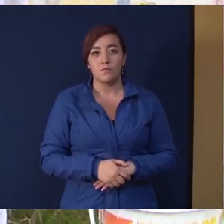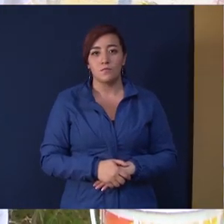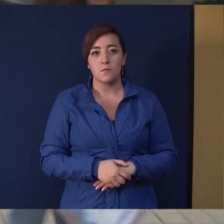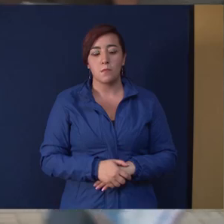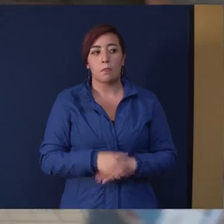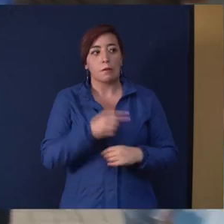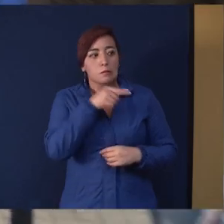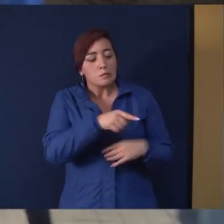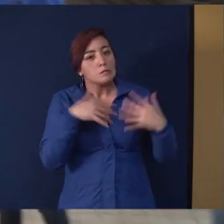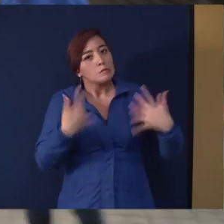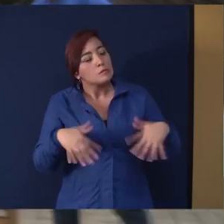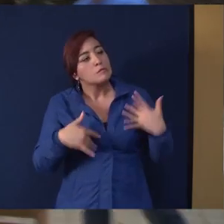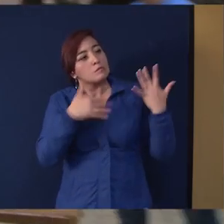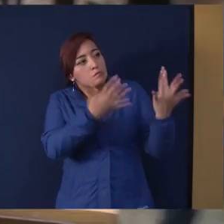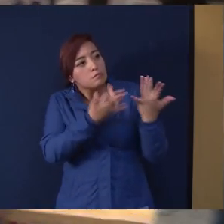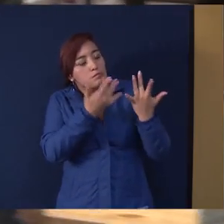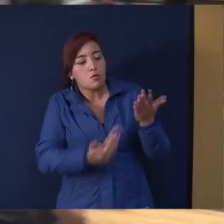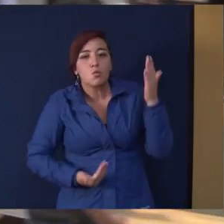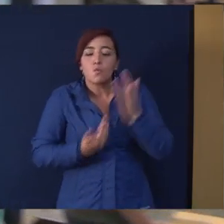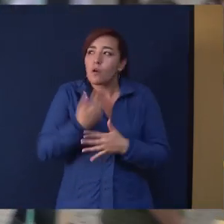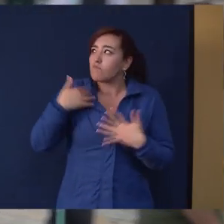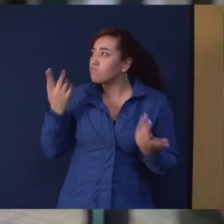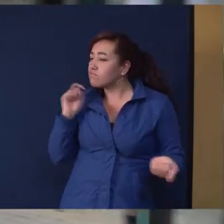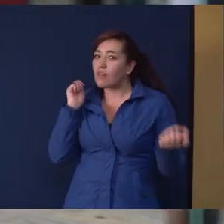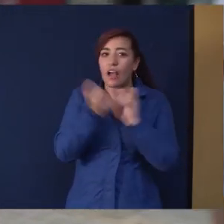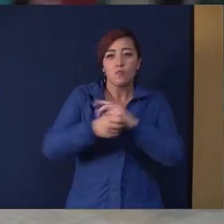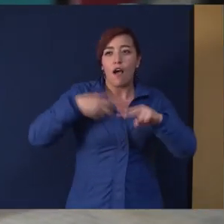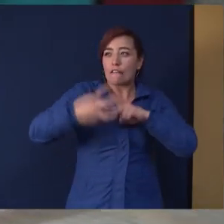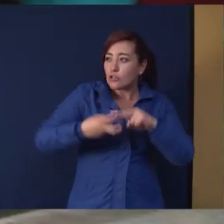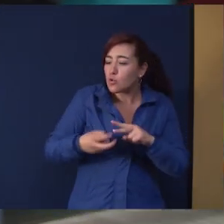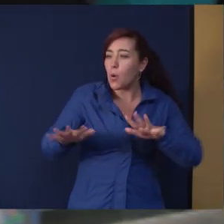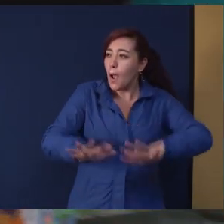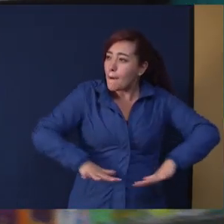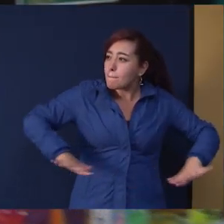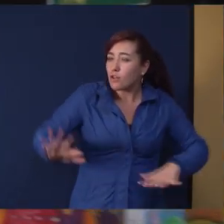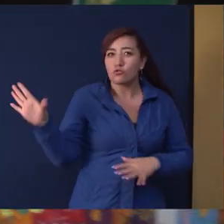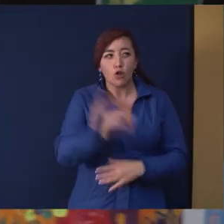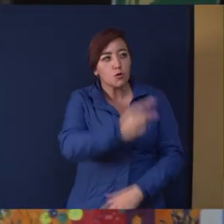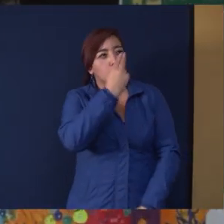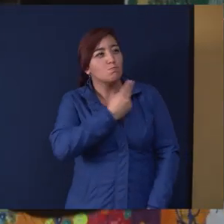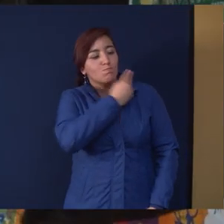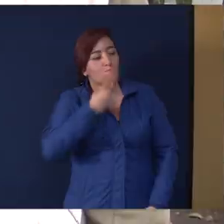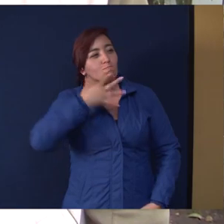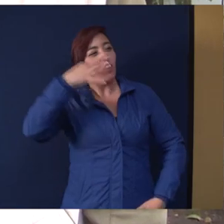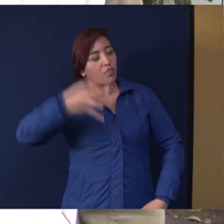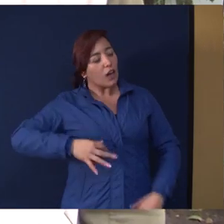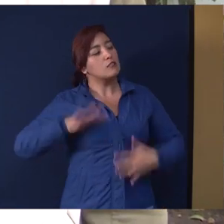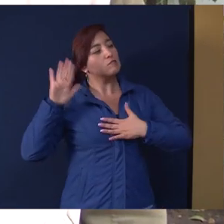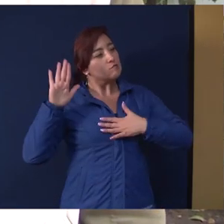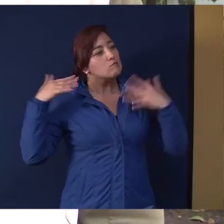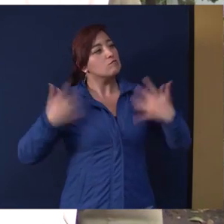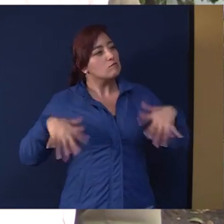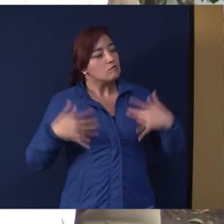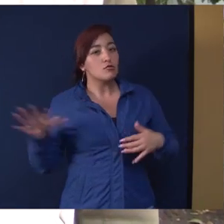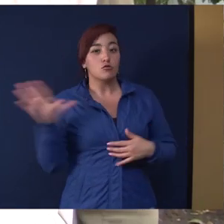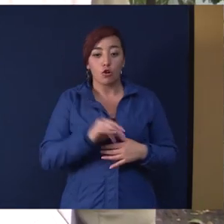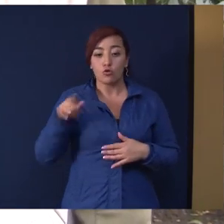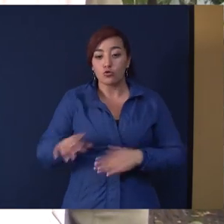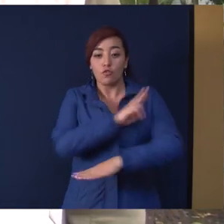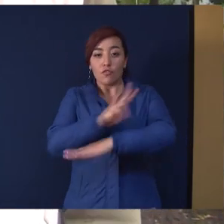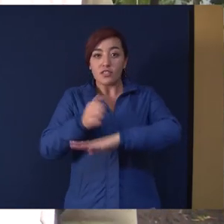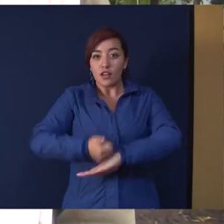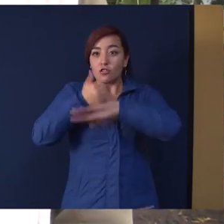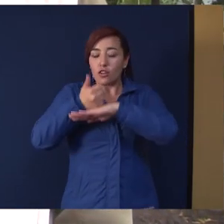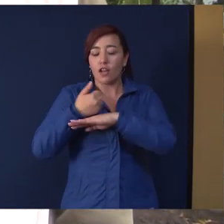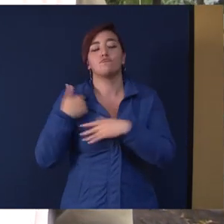expectativa, es una nueva actitud, es un ambiente diferente que nos compromete a todos y desde la Vicerrectoría de Gestión